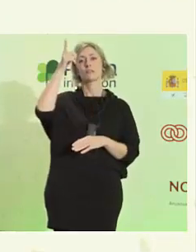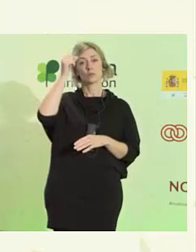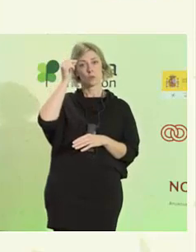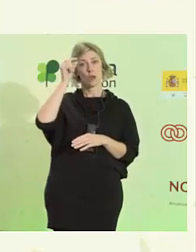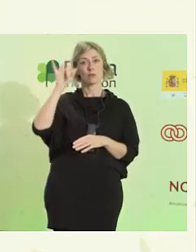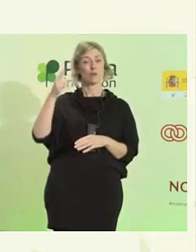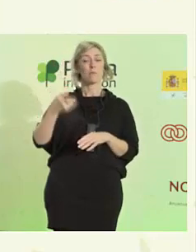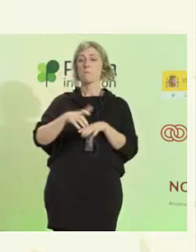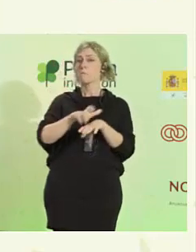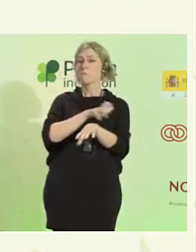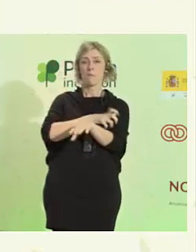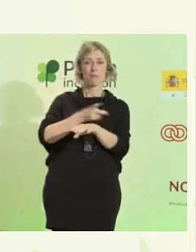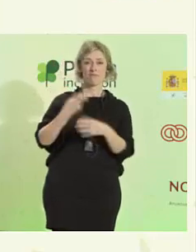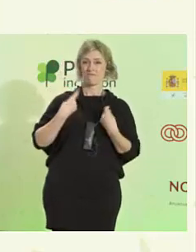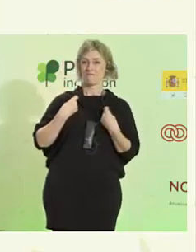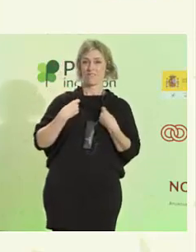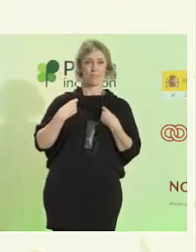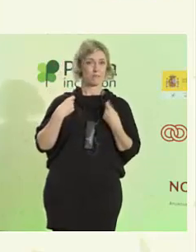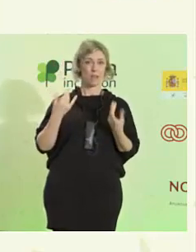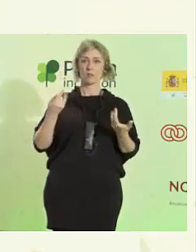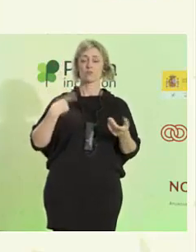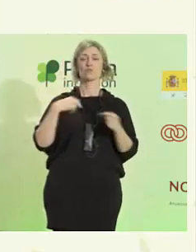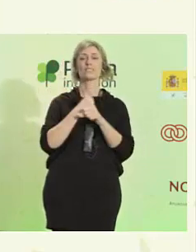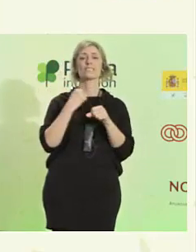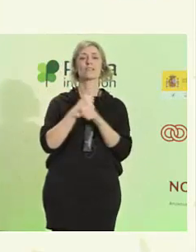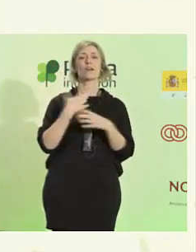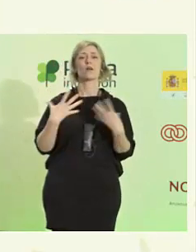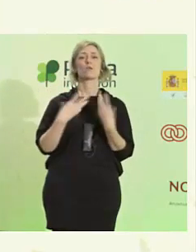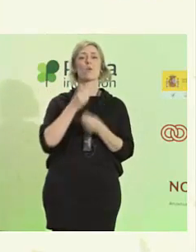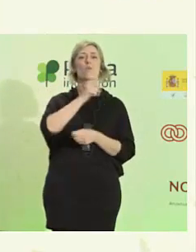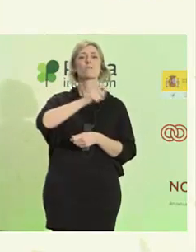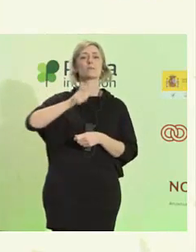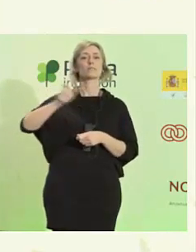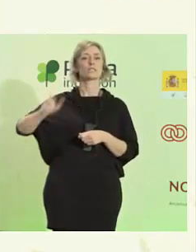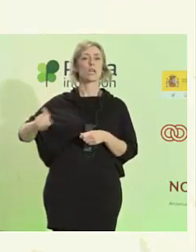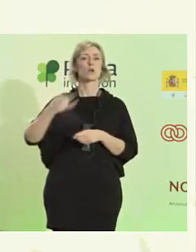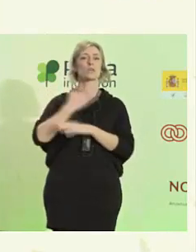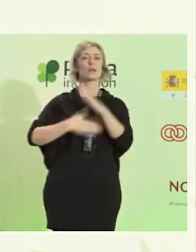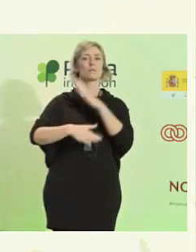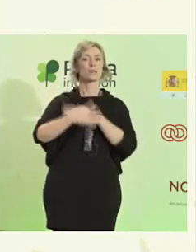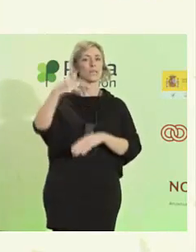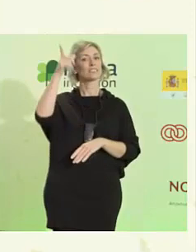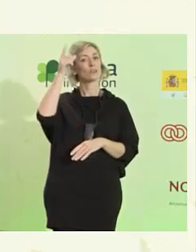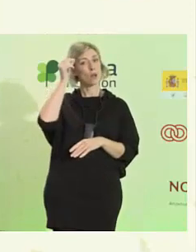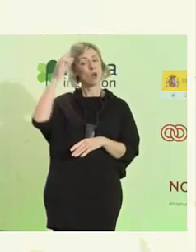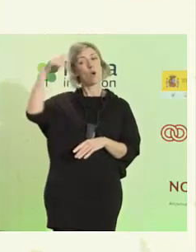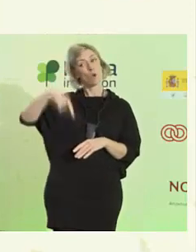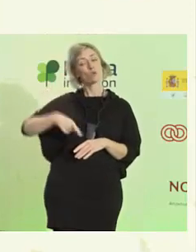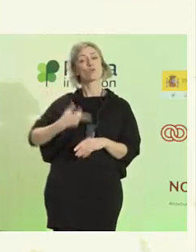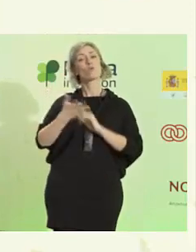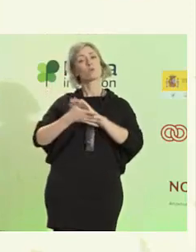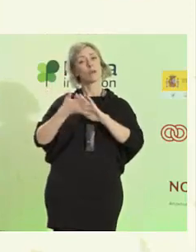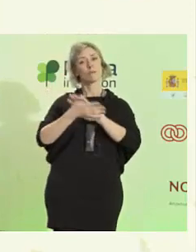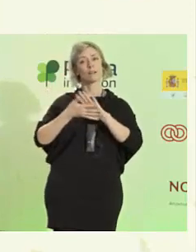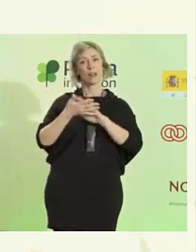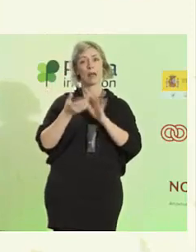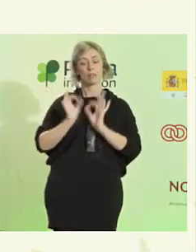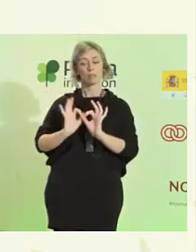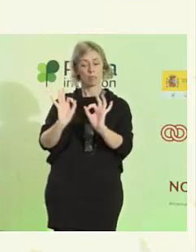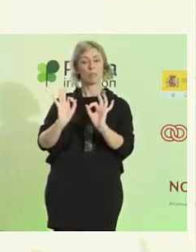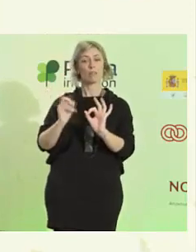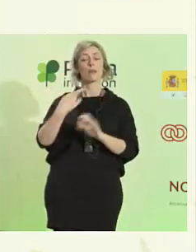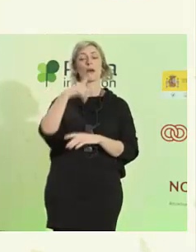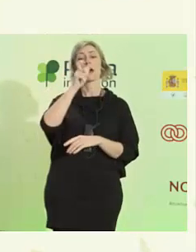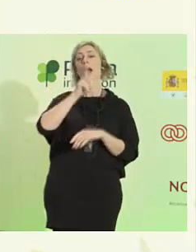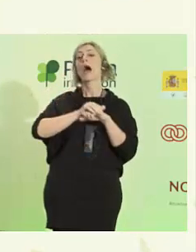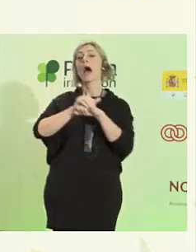personas con discapacidad intelectual. Y hoy voy a hablar mucho precisamente de muchos de mis amigos con discapacidad